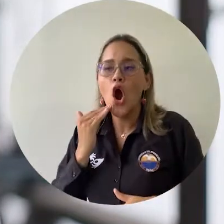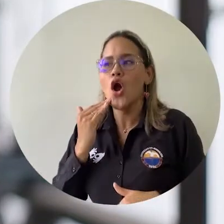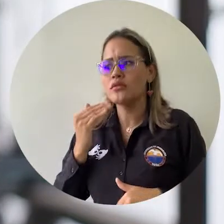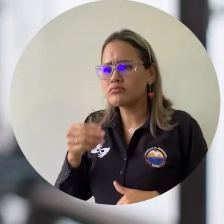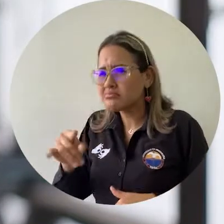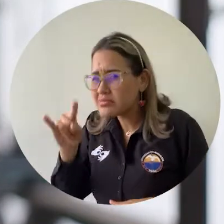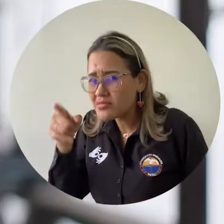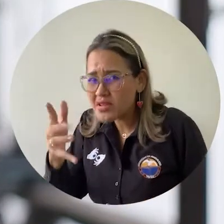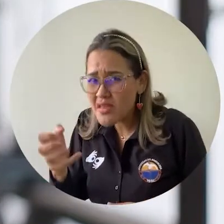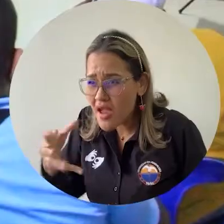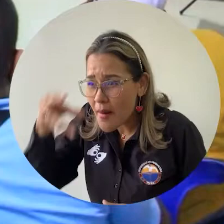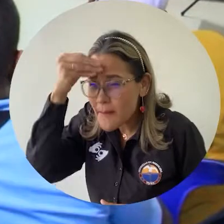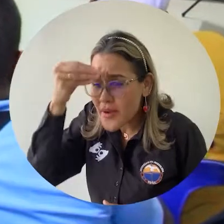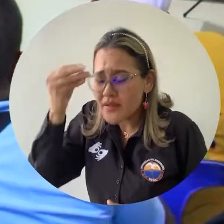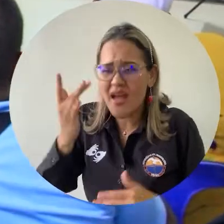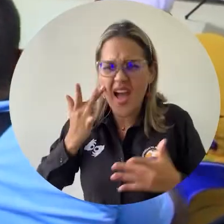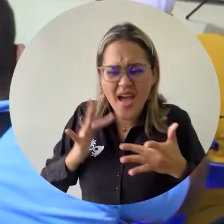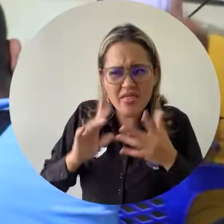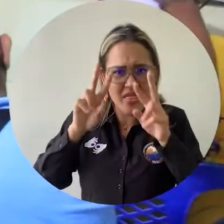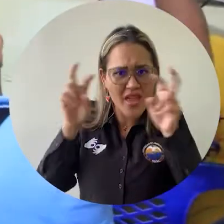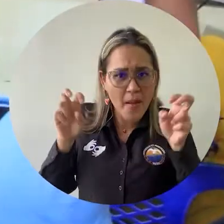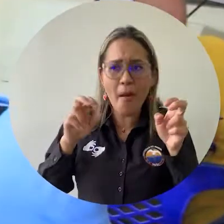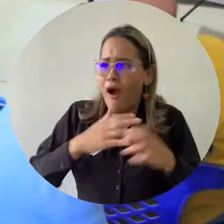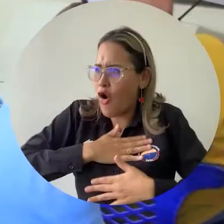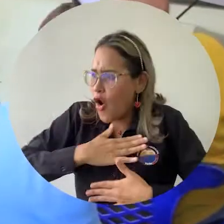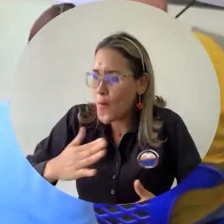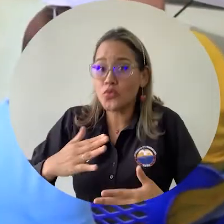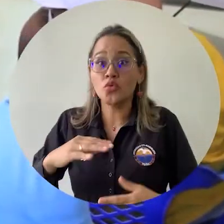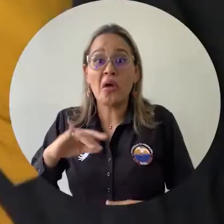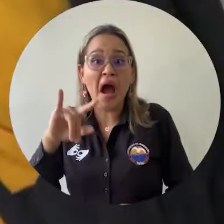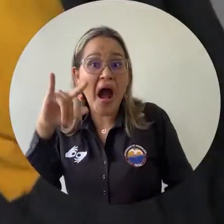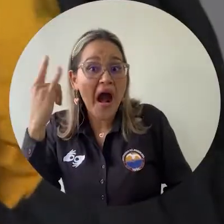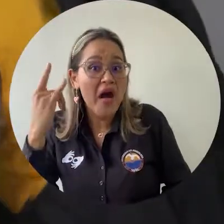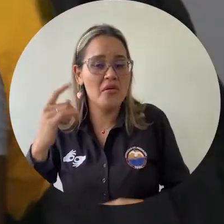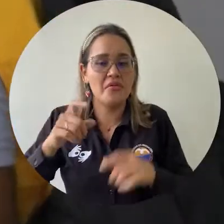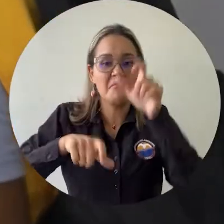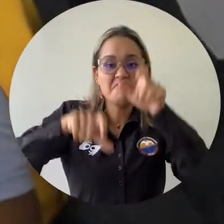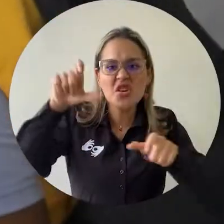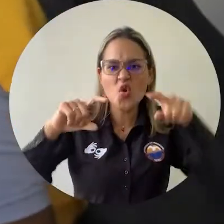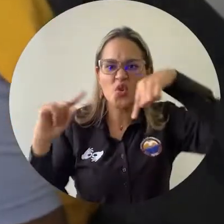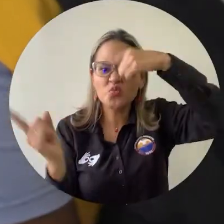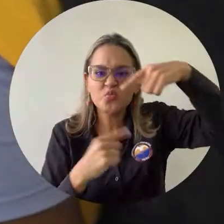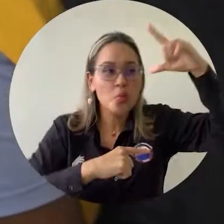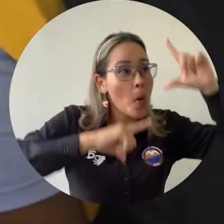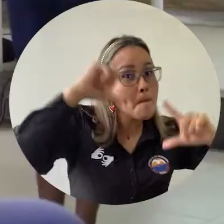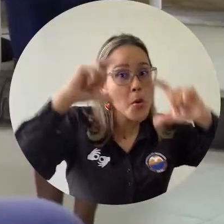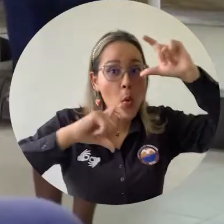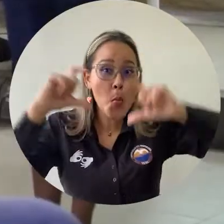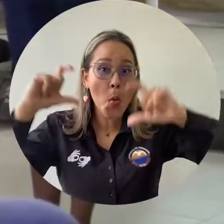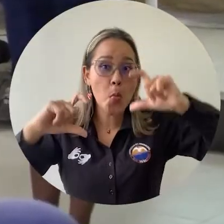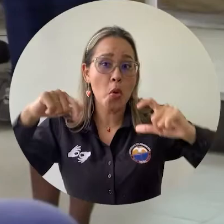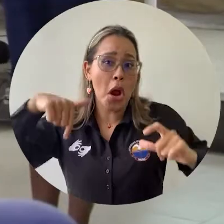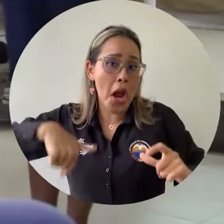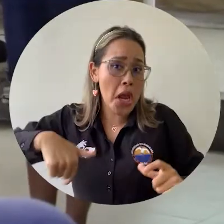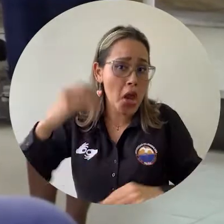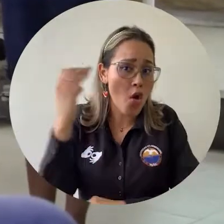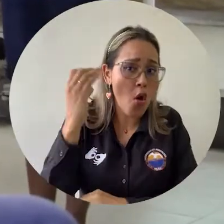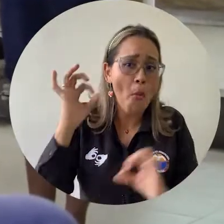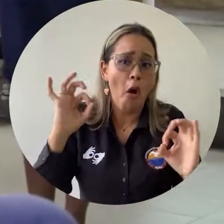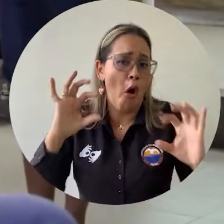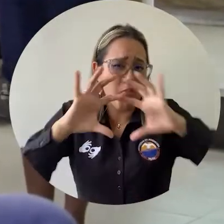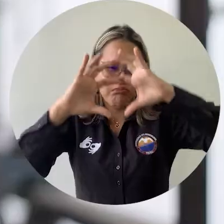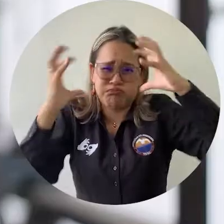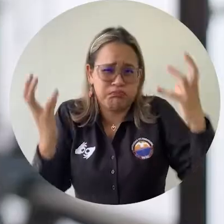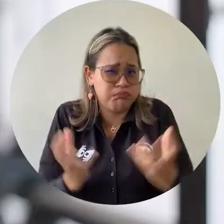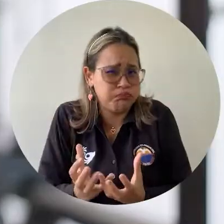aprender para que puedan recibir a los turistas que vengan de cualquier parte, no solo de Colombia, sino también